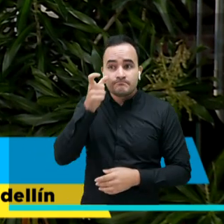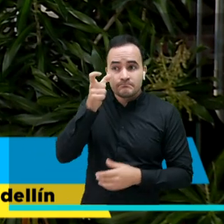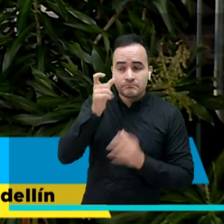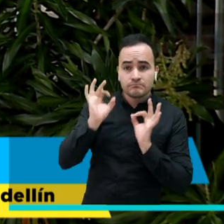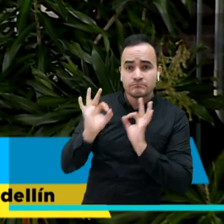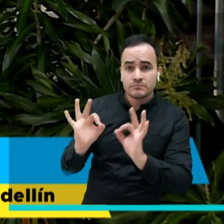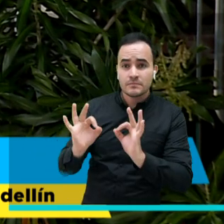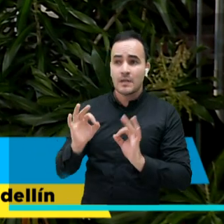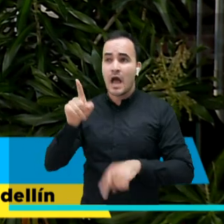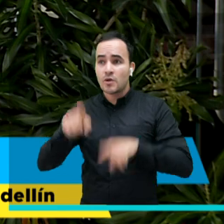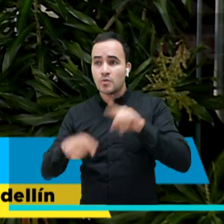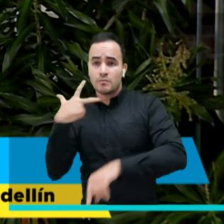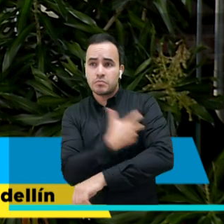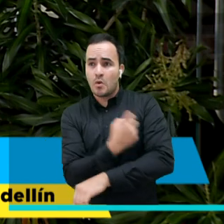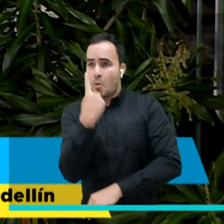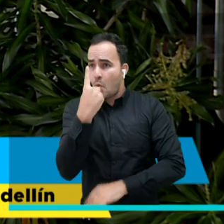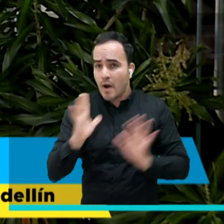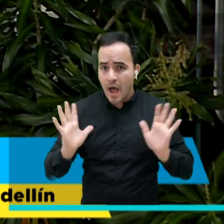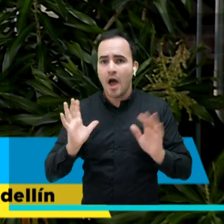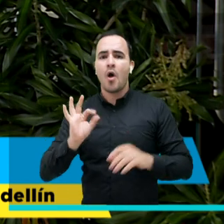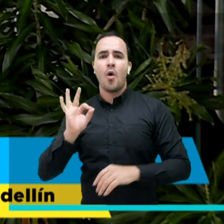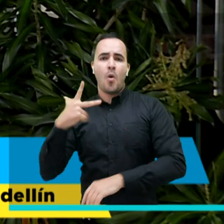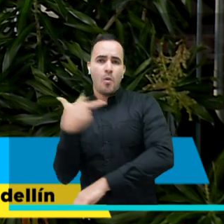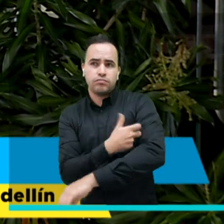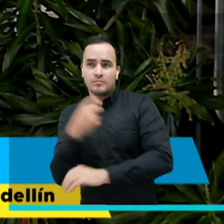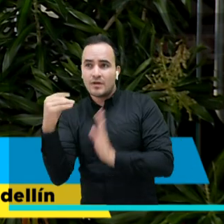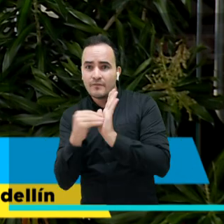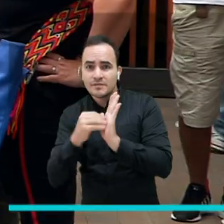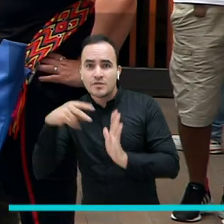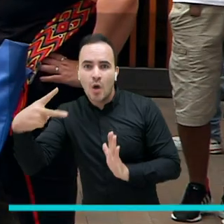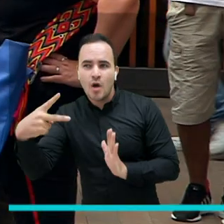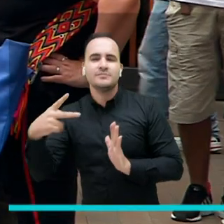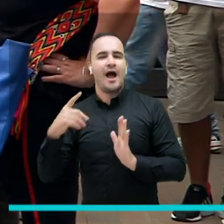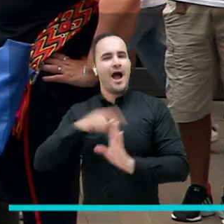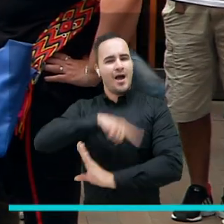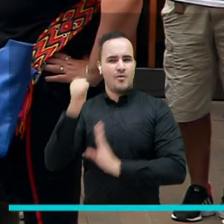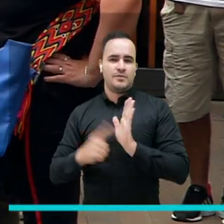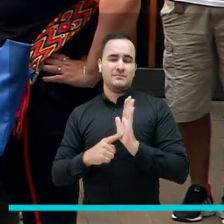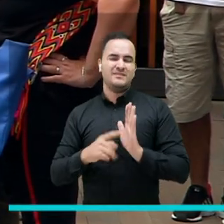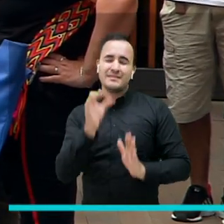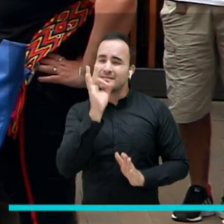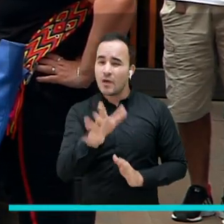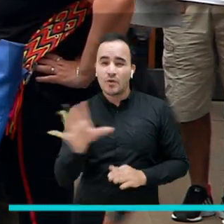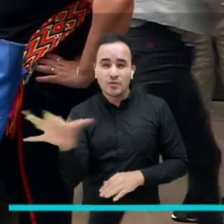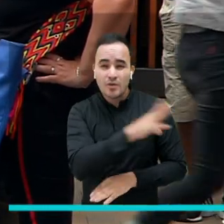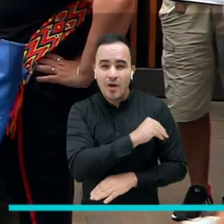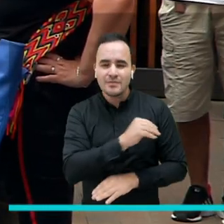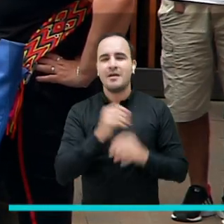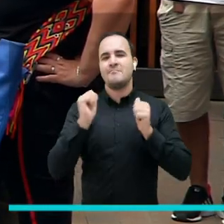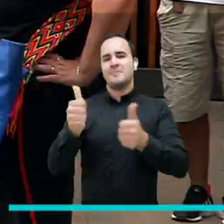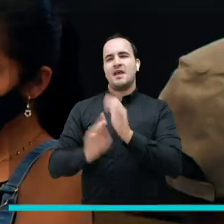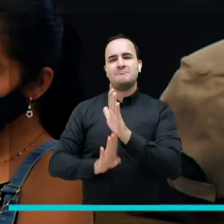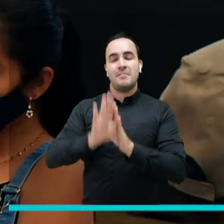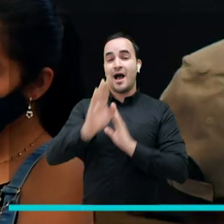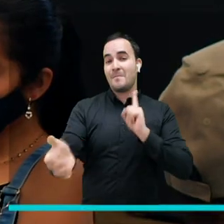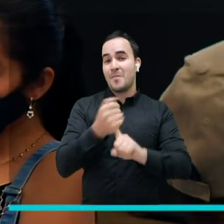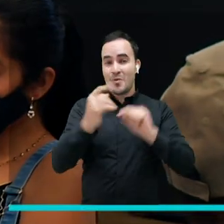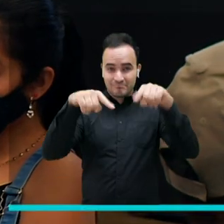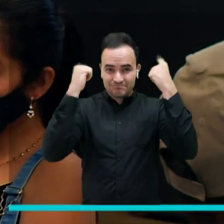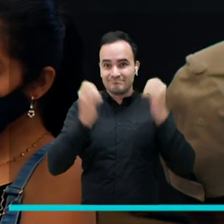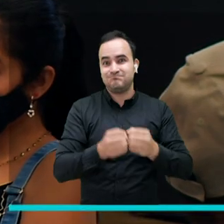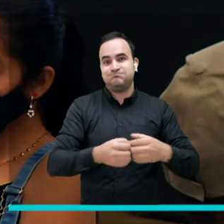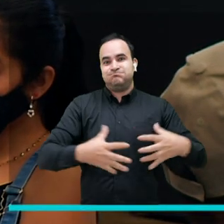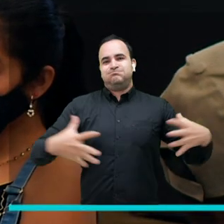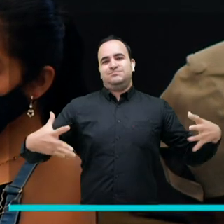son vacunas que requieren una segunda dosis de asistir a completar el esquema. Así, entre todos, vamos a poder aportarle a esta meta.